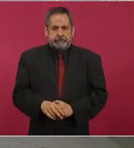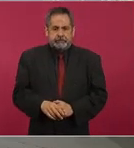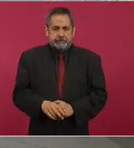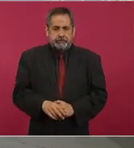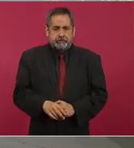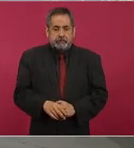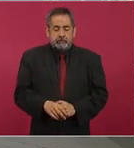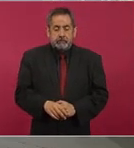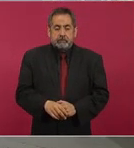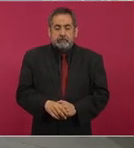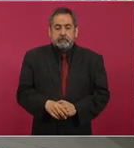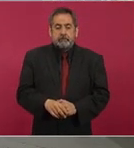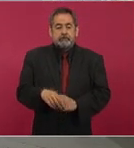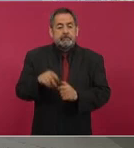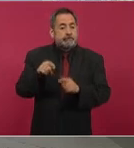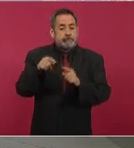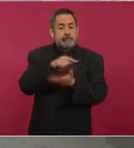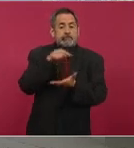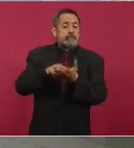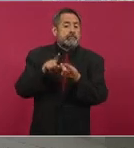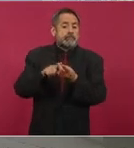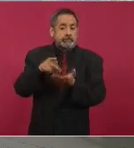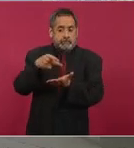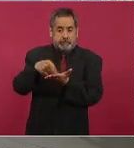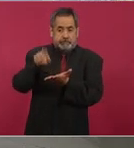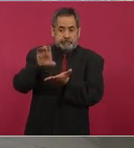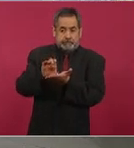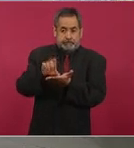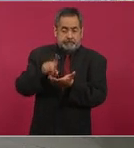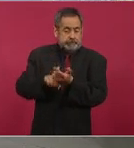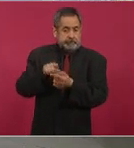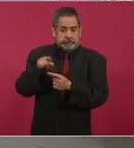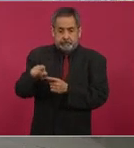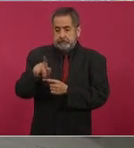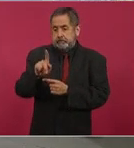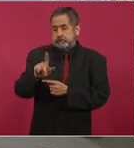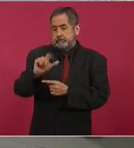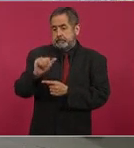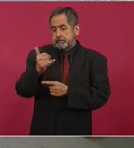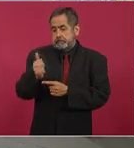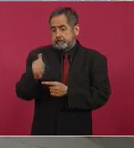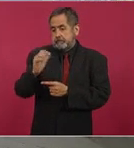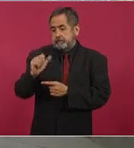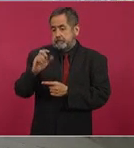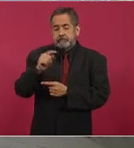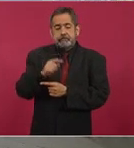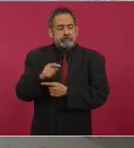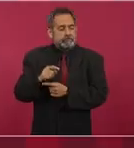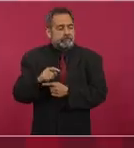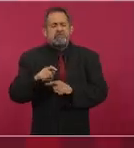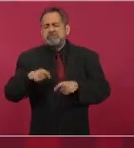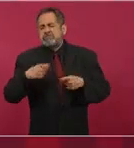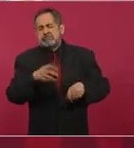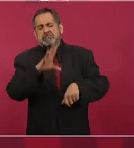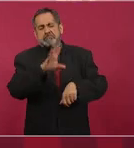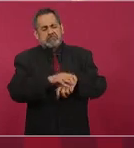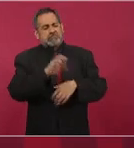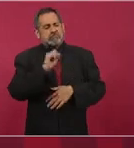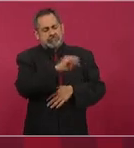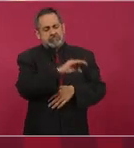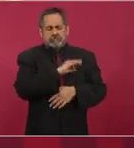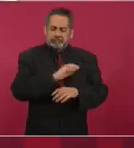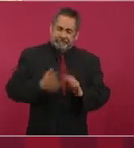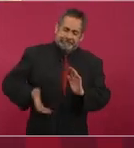En Playa del Carmen les dieron permiso para